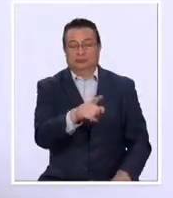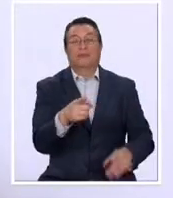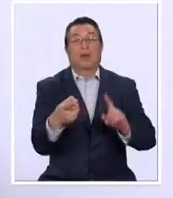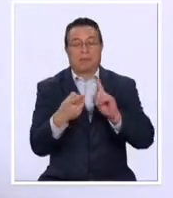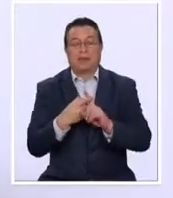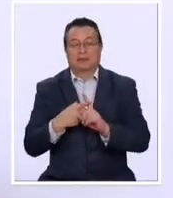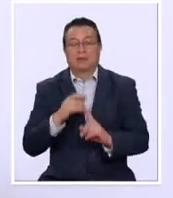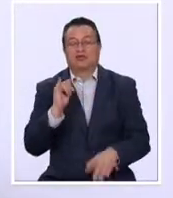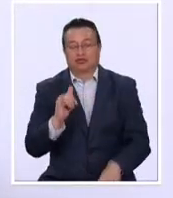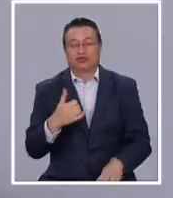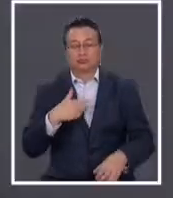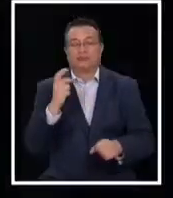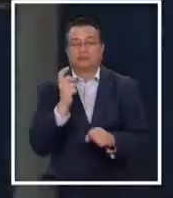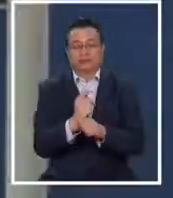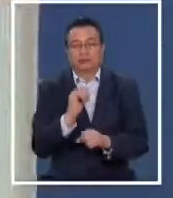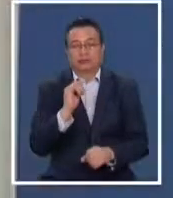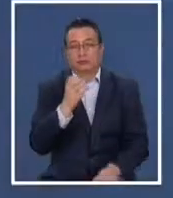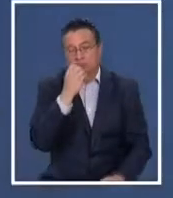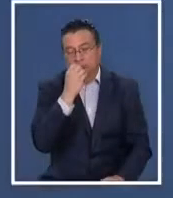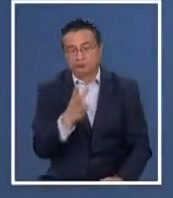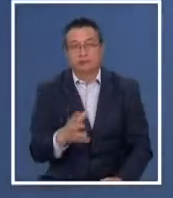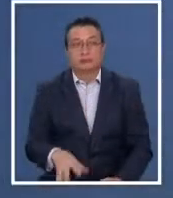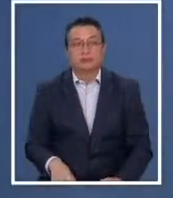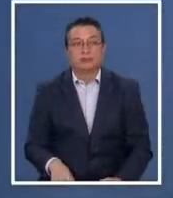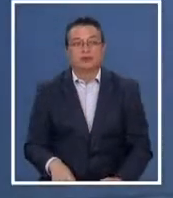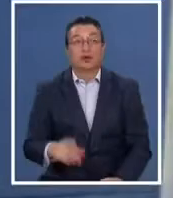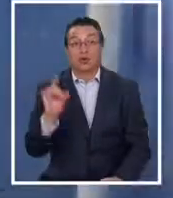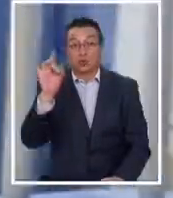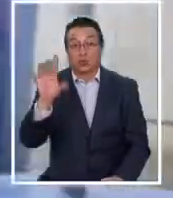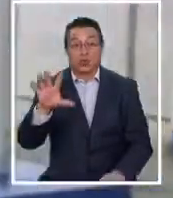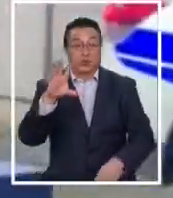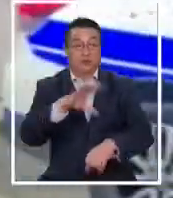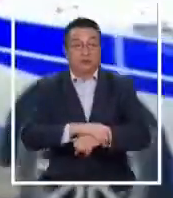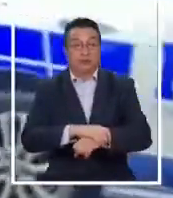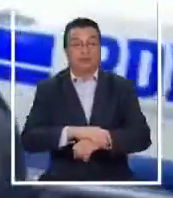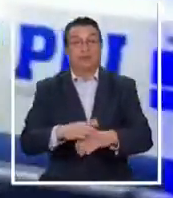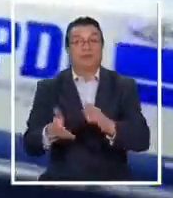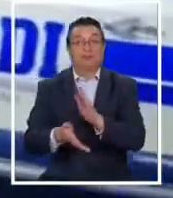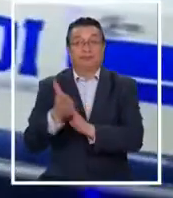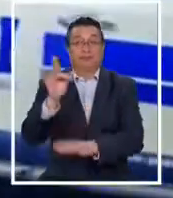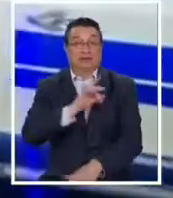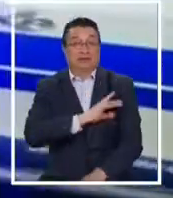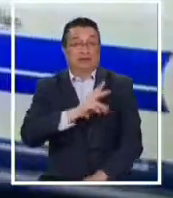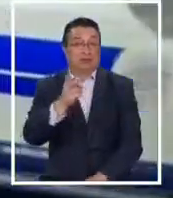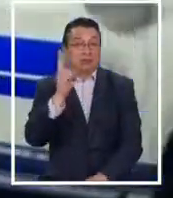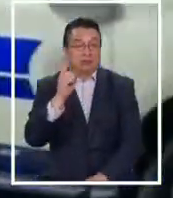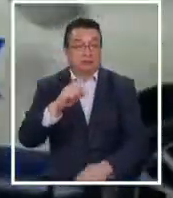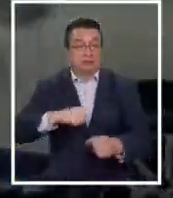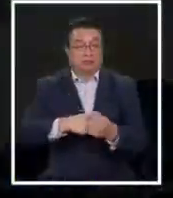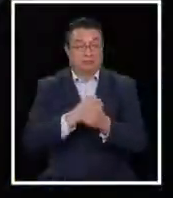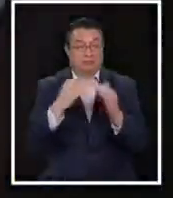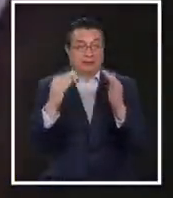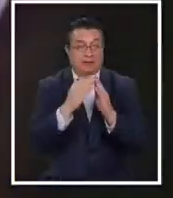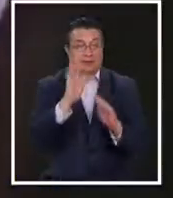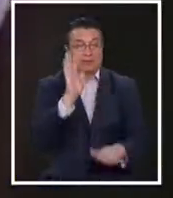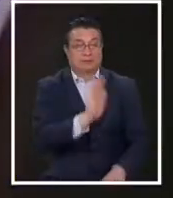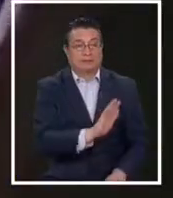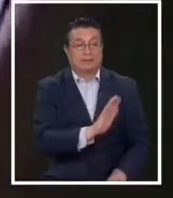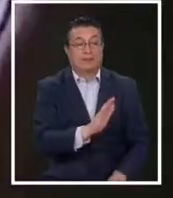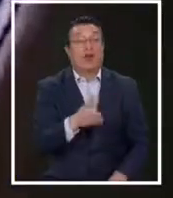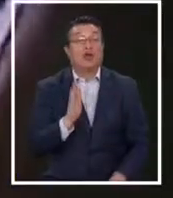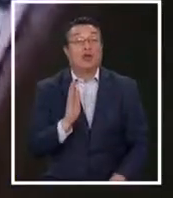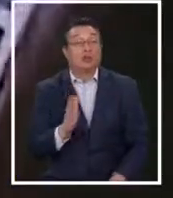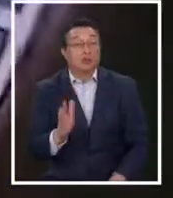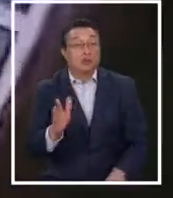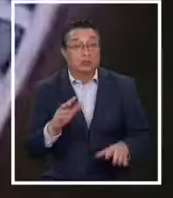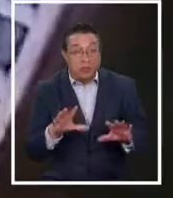participado efectivamente en la sustracción del vehículo. Por ahora es el único detenido, quedó con arraigo nacional, arresto domiciliario nocturno y para seguir con